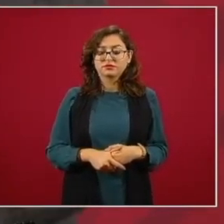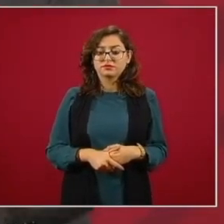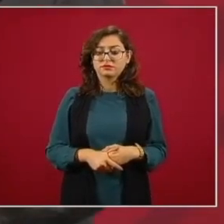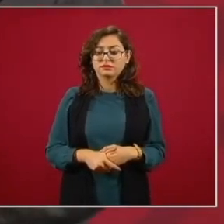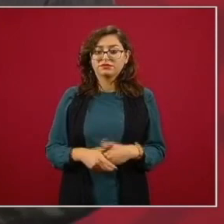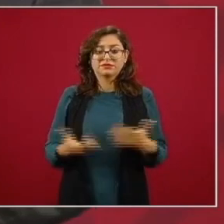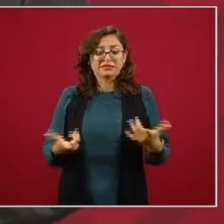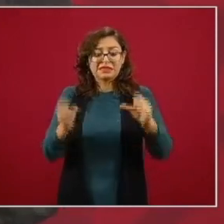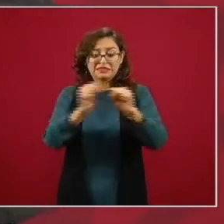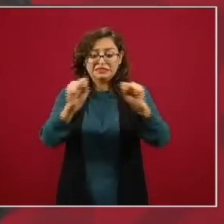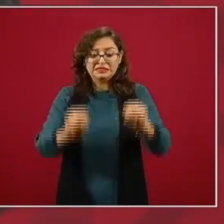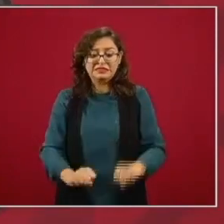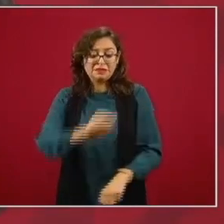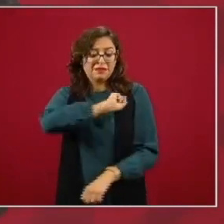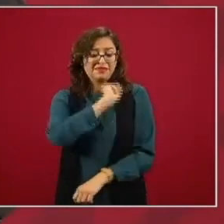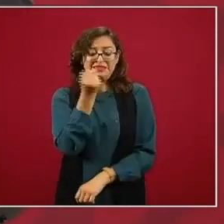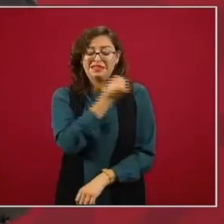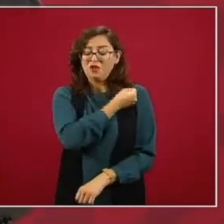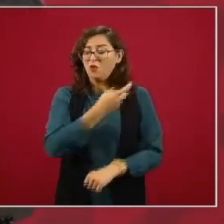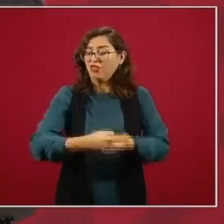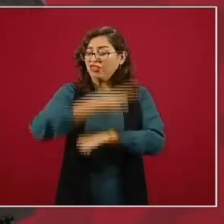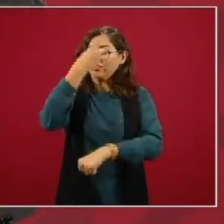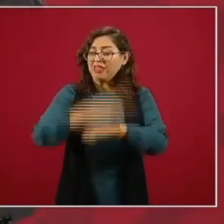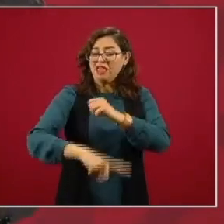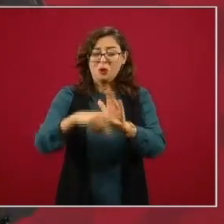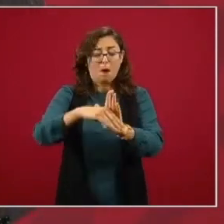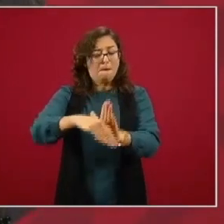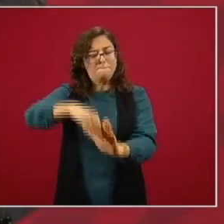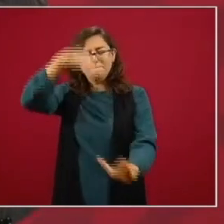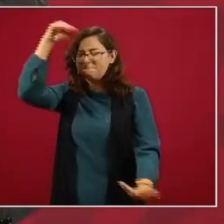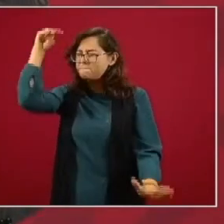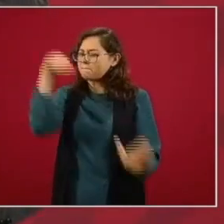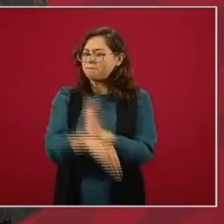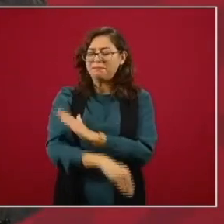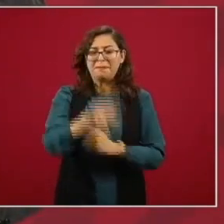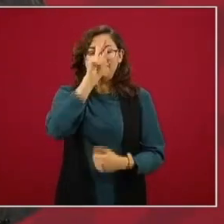destruir el sistema de salud pública o de no